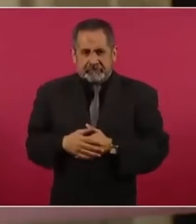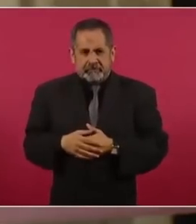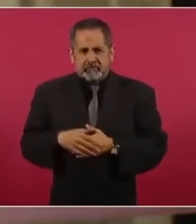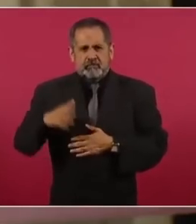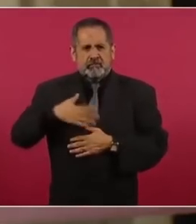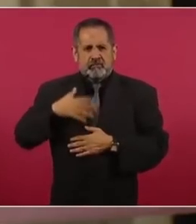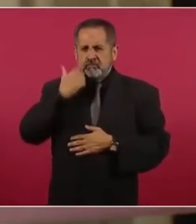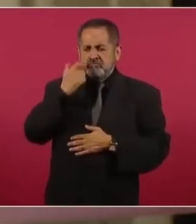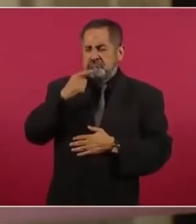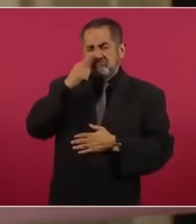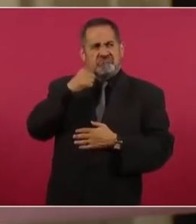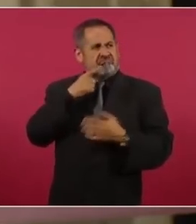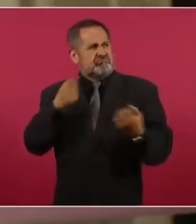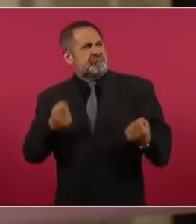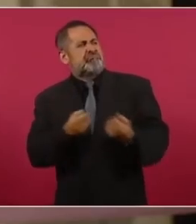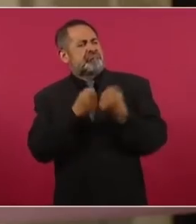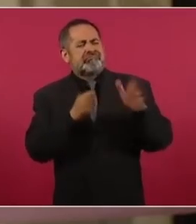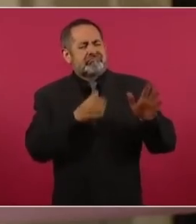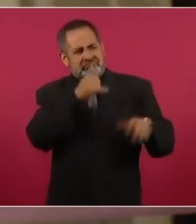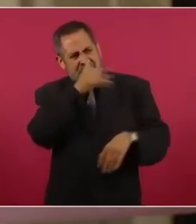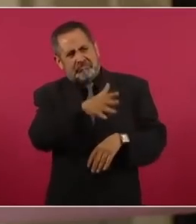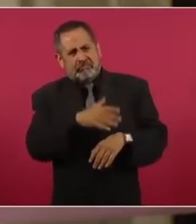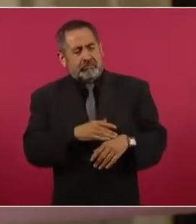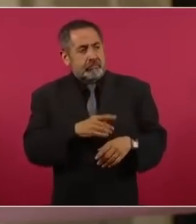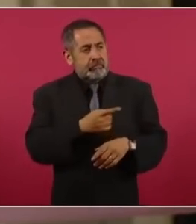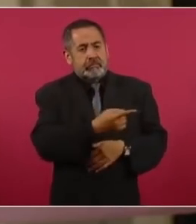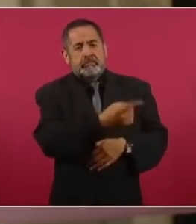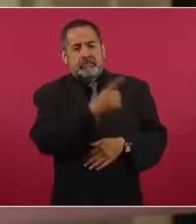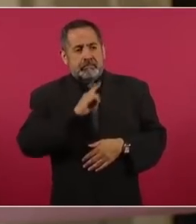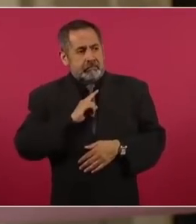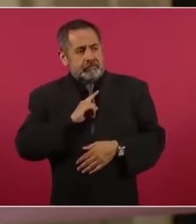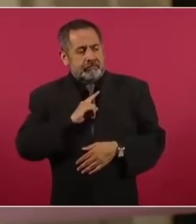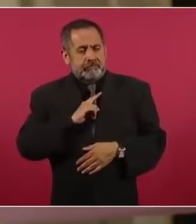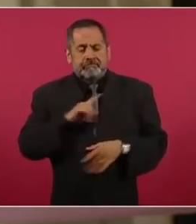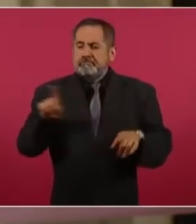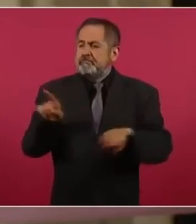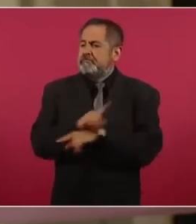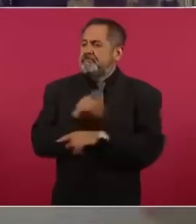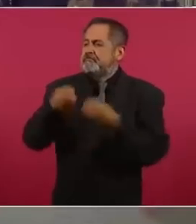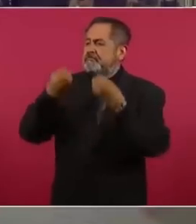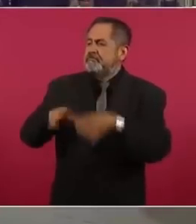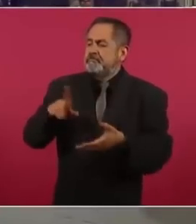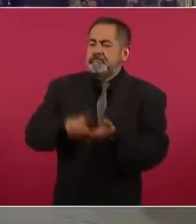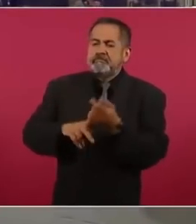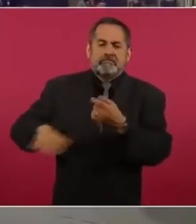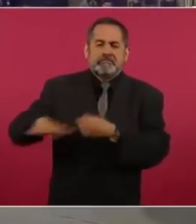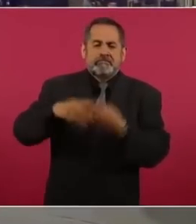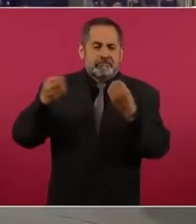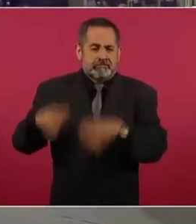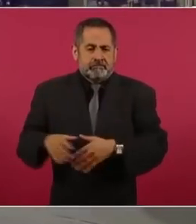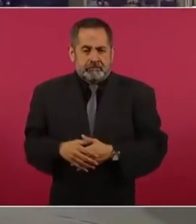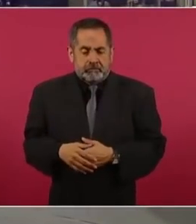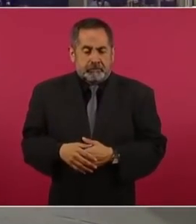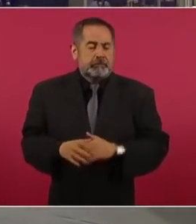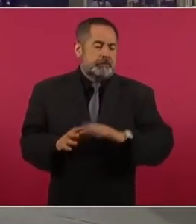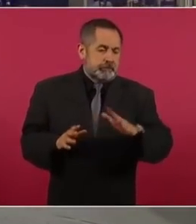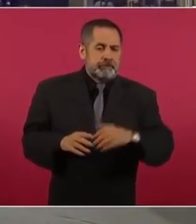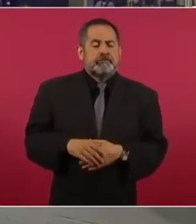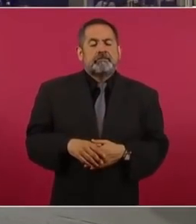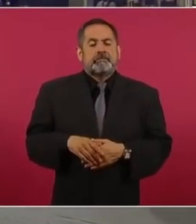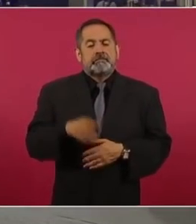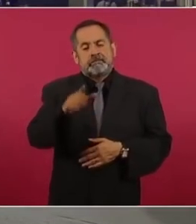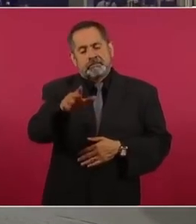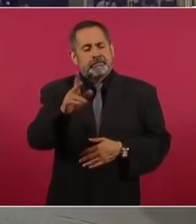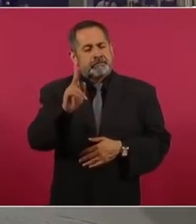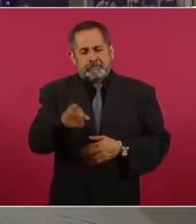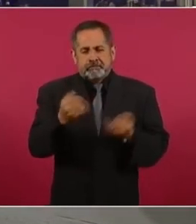arrogante, dijo el presidente, porque esos desplantes los paga el pueblo. Usted tiene frente, ha llegado el señor Kerry, casi